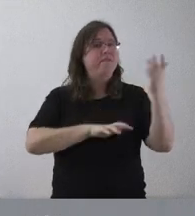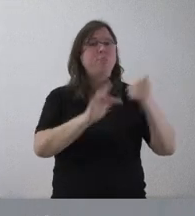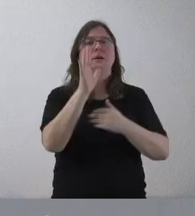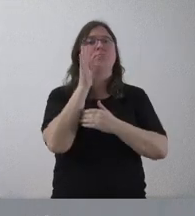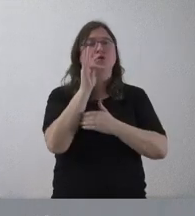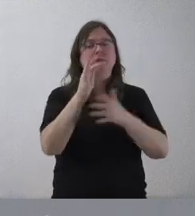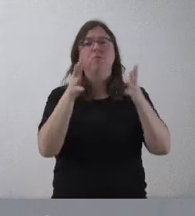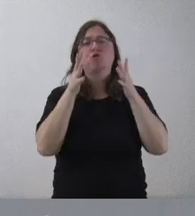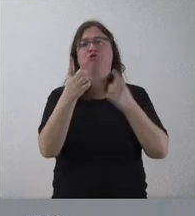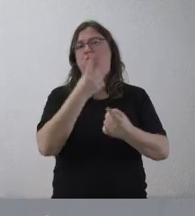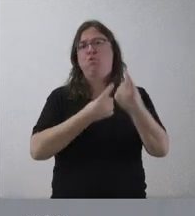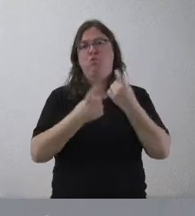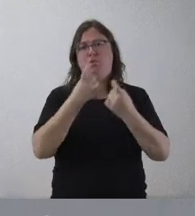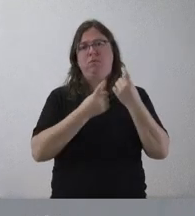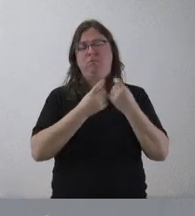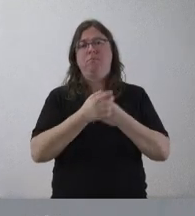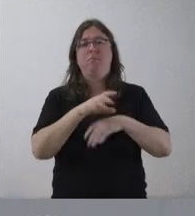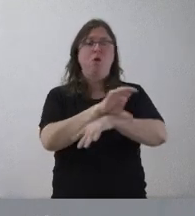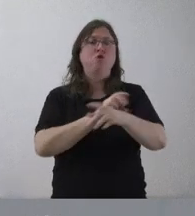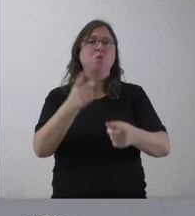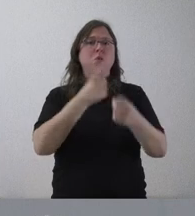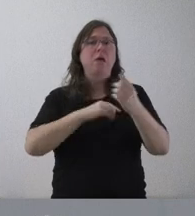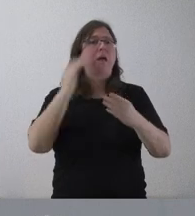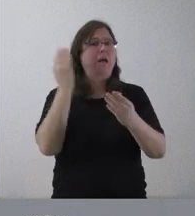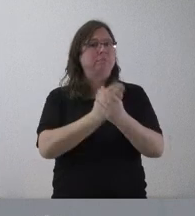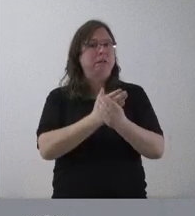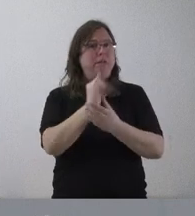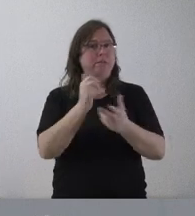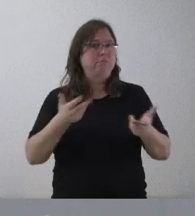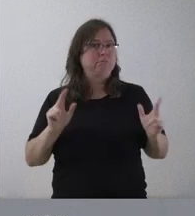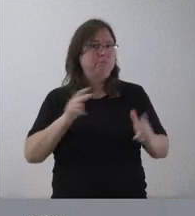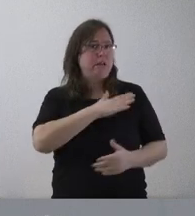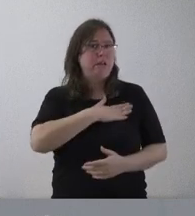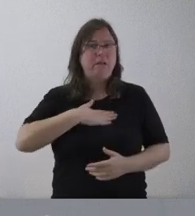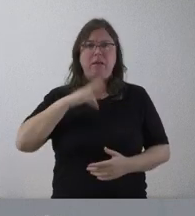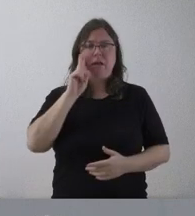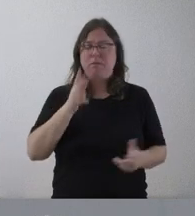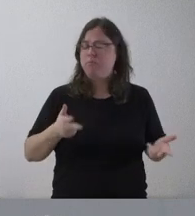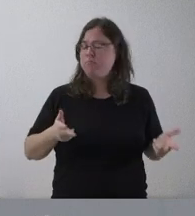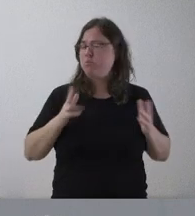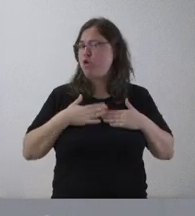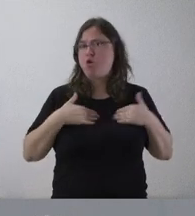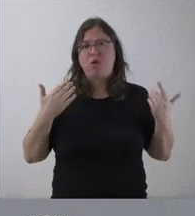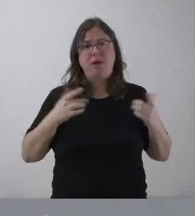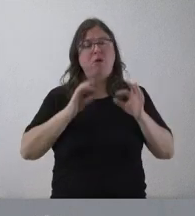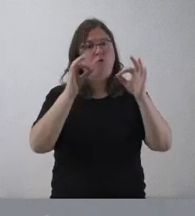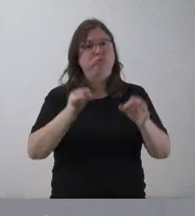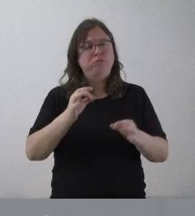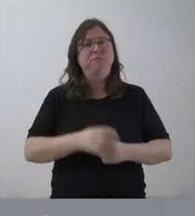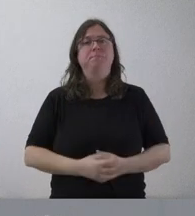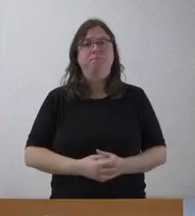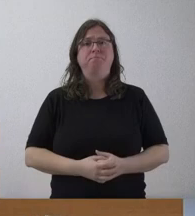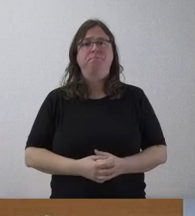Consejo Consultivo. El expediente está a disposición, lógicamente, de cualquiera que lo pudiera consultar a través de los mecanismos establecidos al efecto.